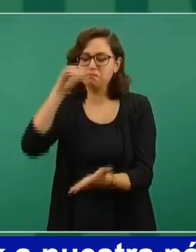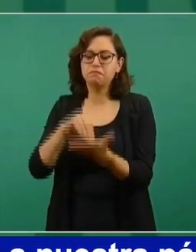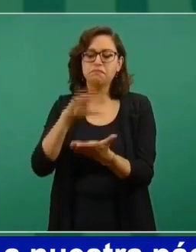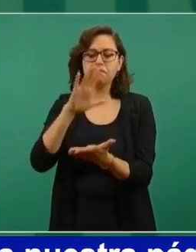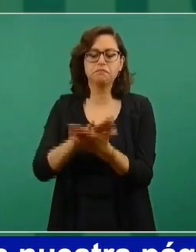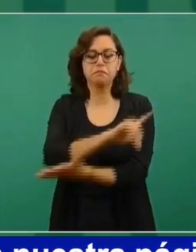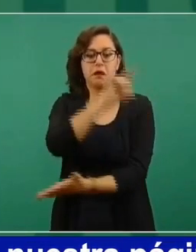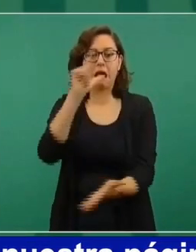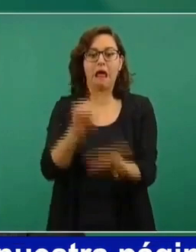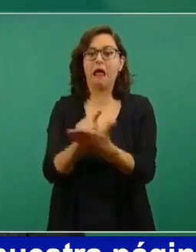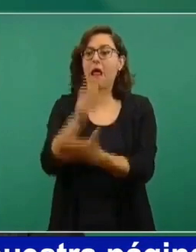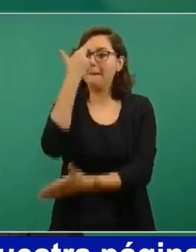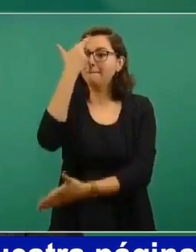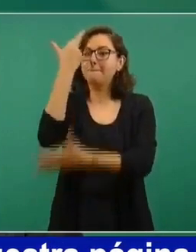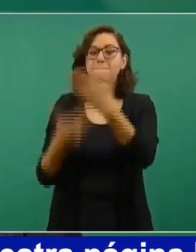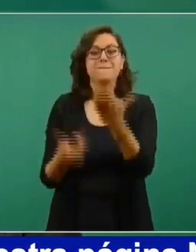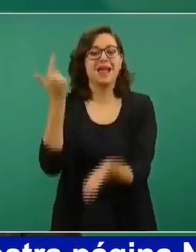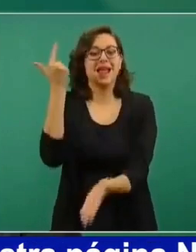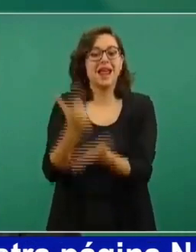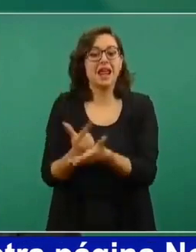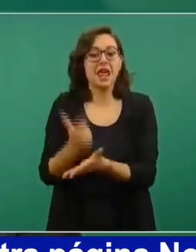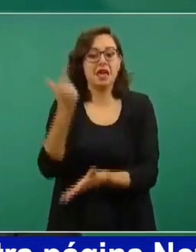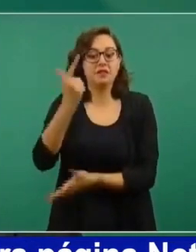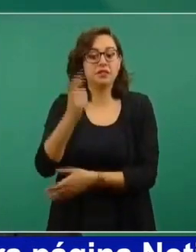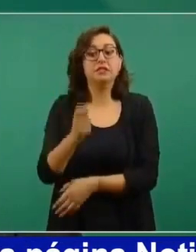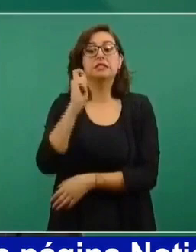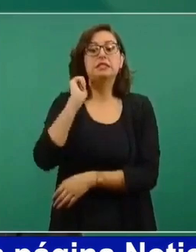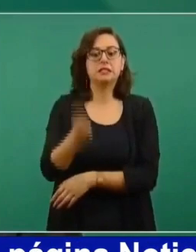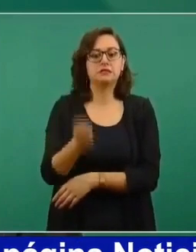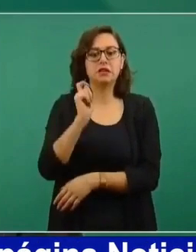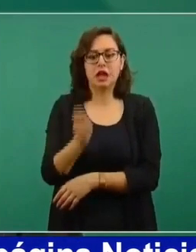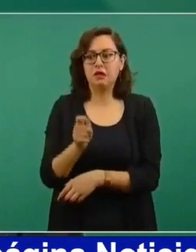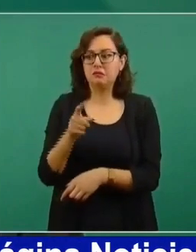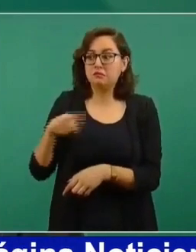No hay derecho a fianza.